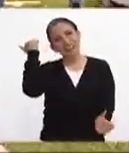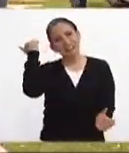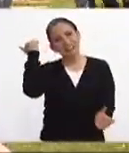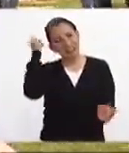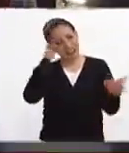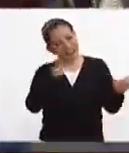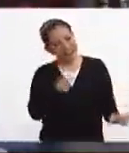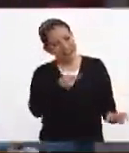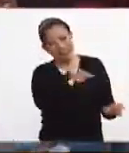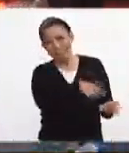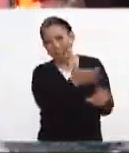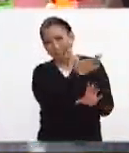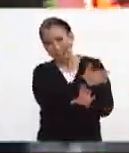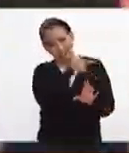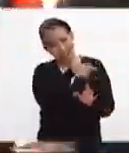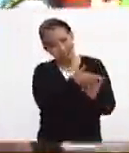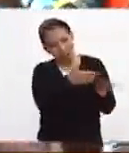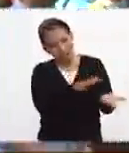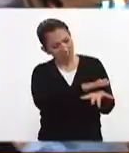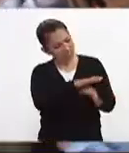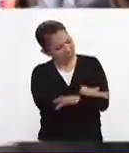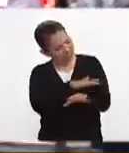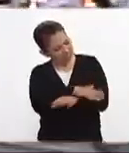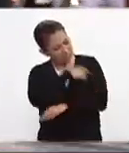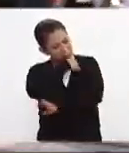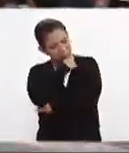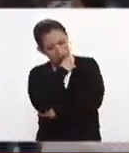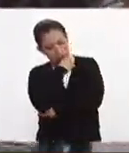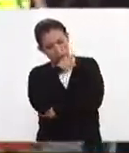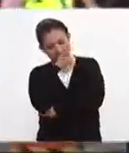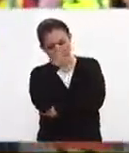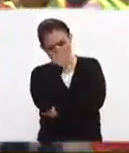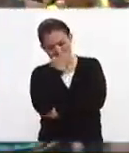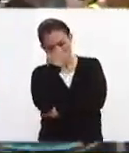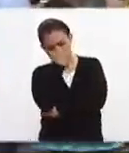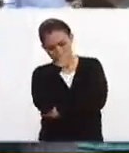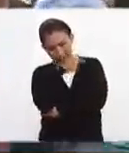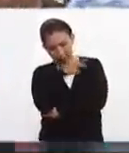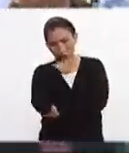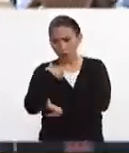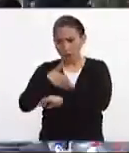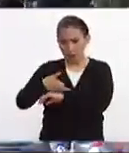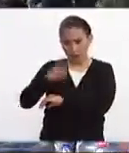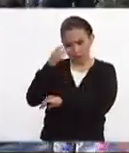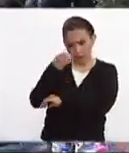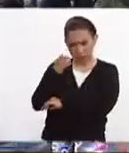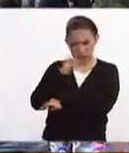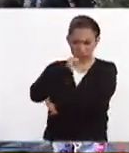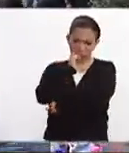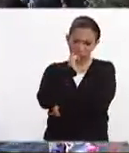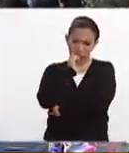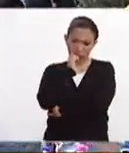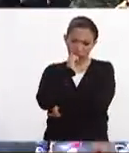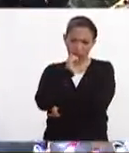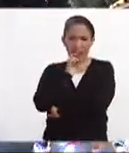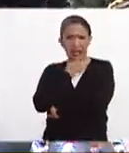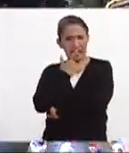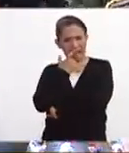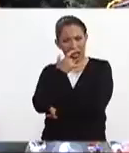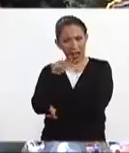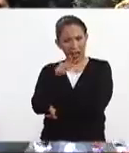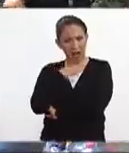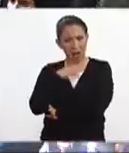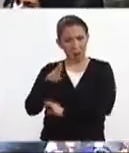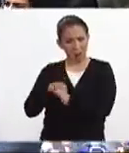la persona se desarrolla normalmente y si si de pronto empezamos a ver conductas que salen de ese modo